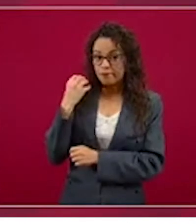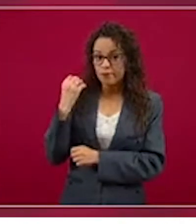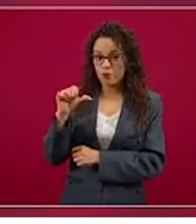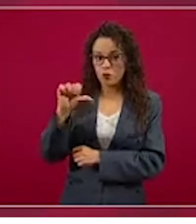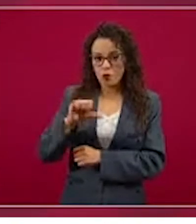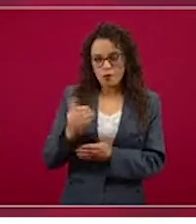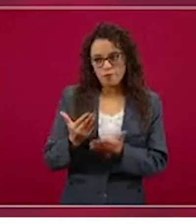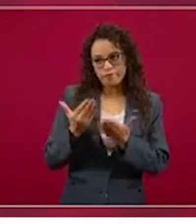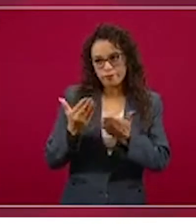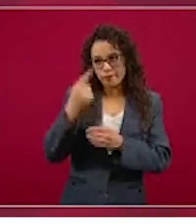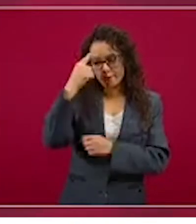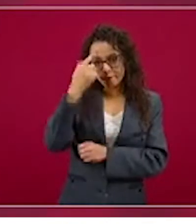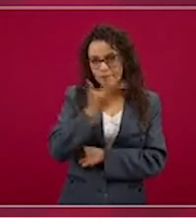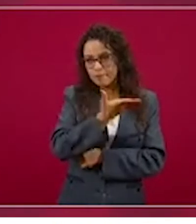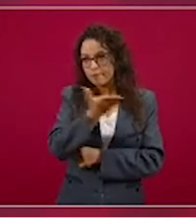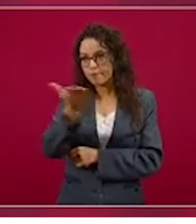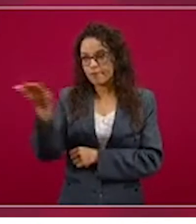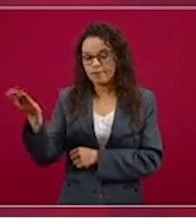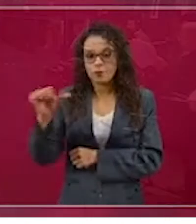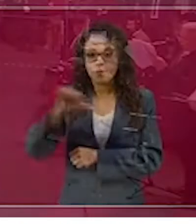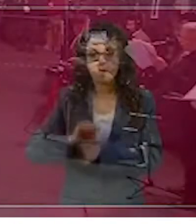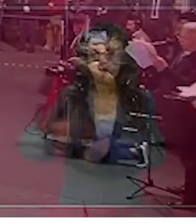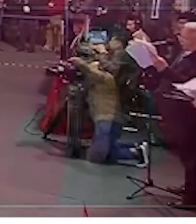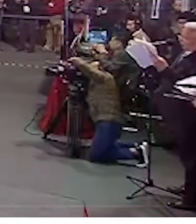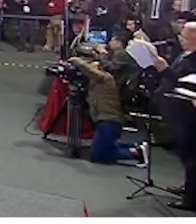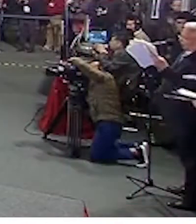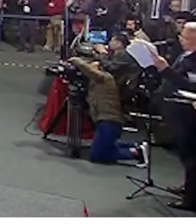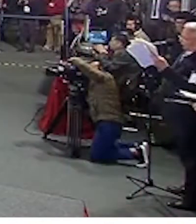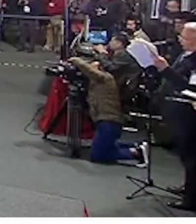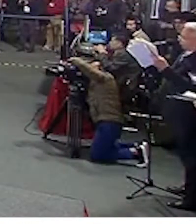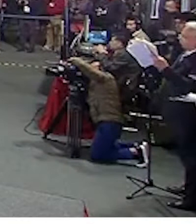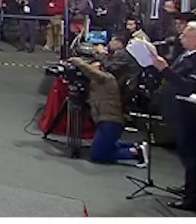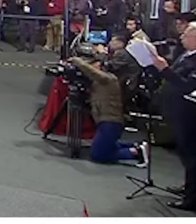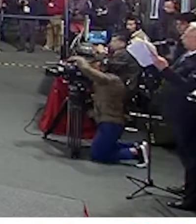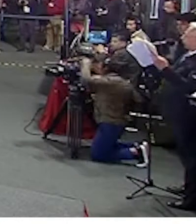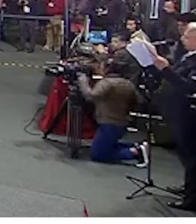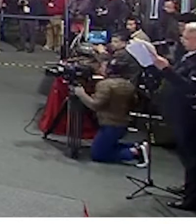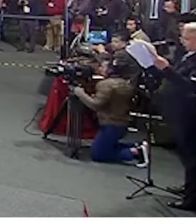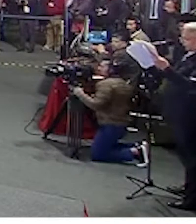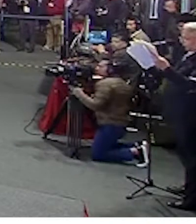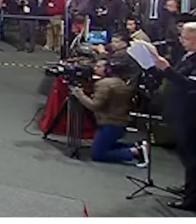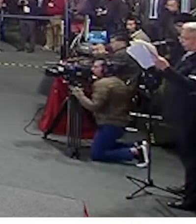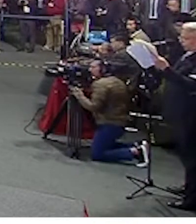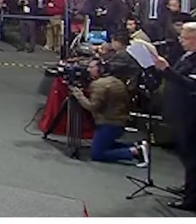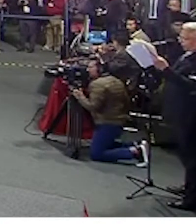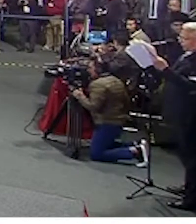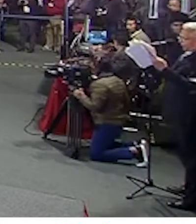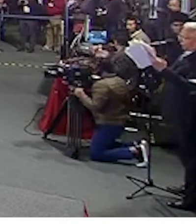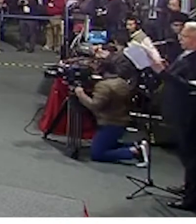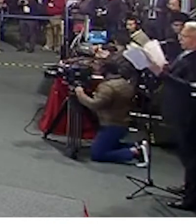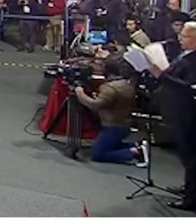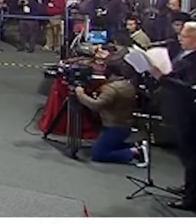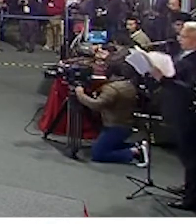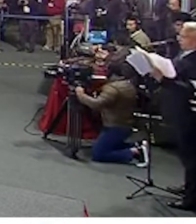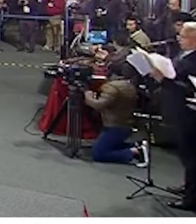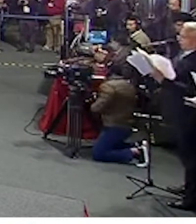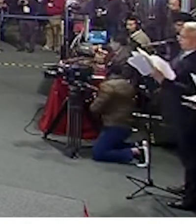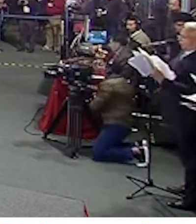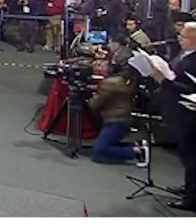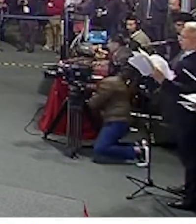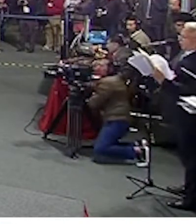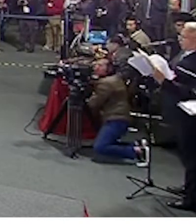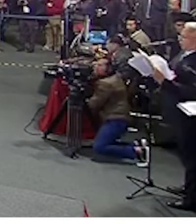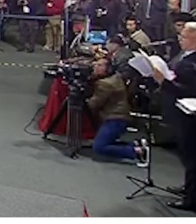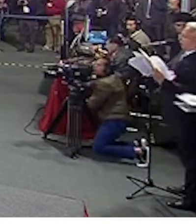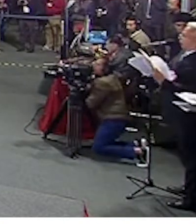del Médico. El presidente constitucional de los Estados Unidos Mexicanos, licenciado Andrés